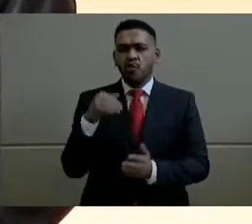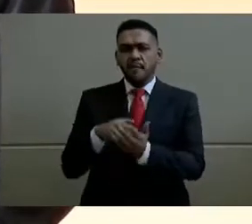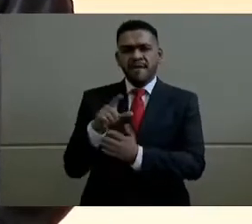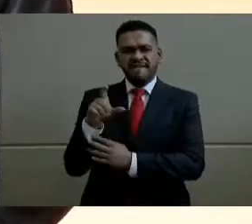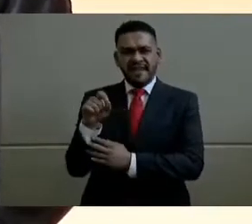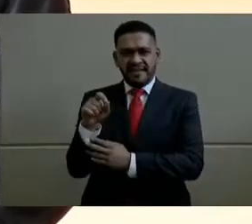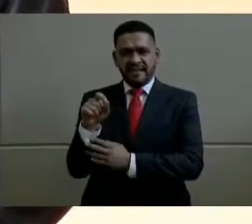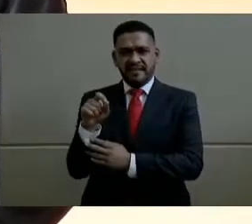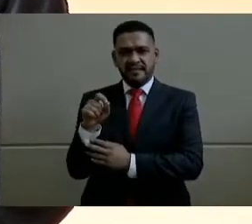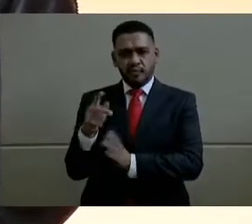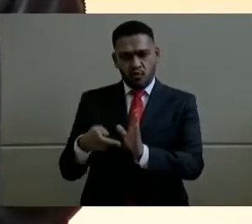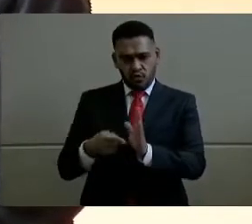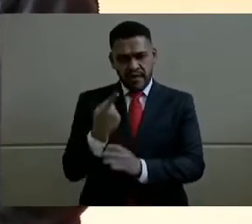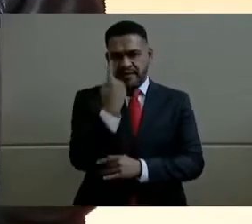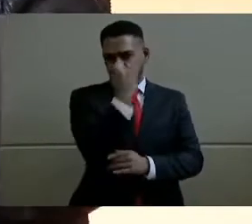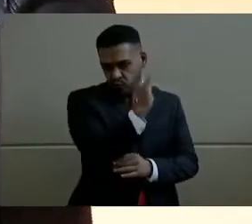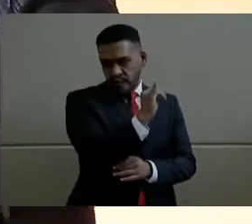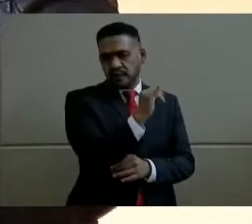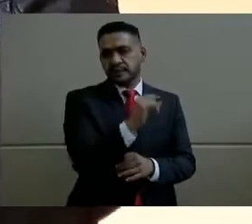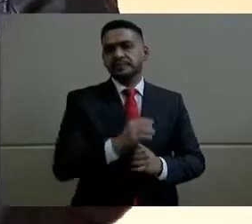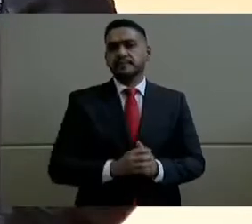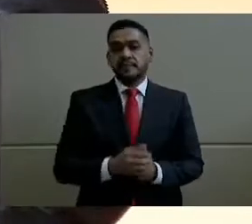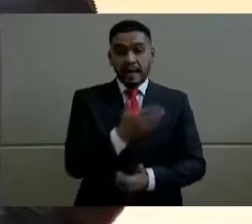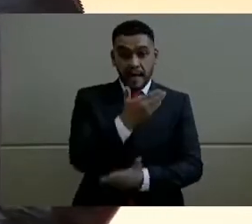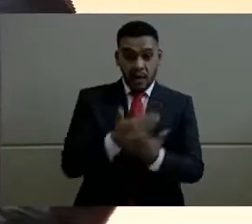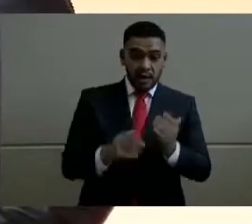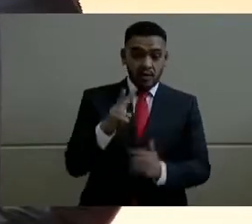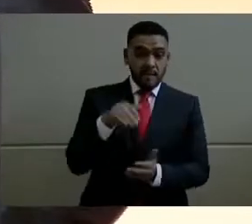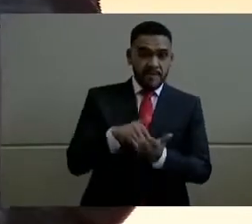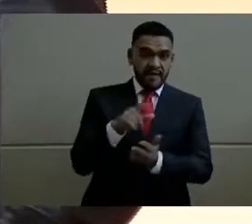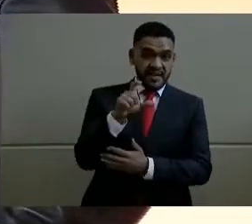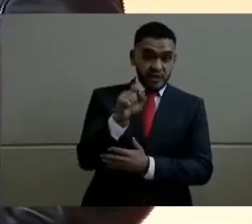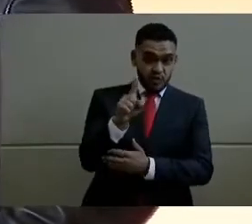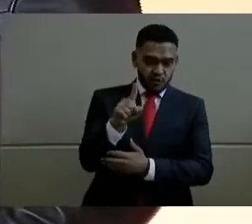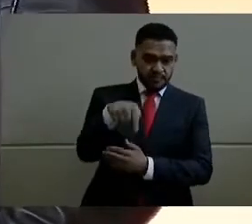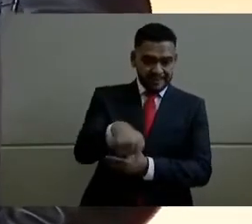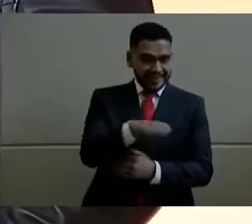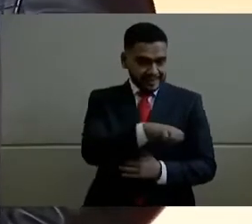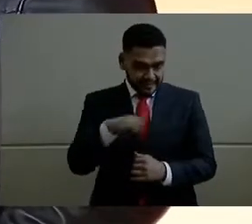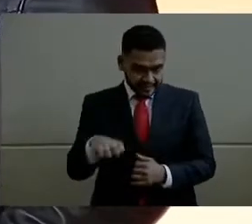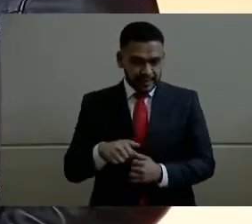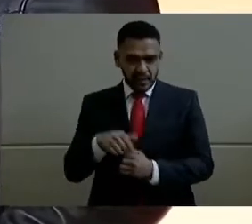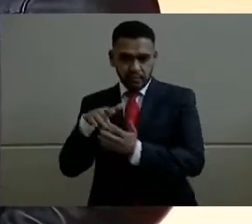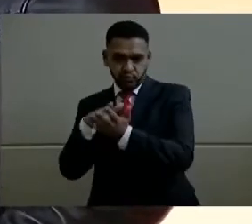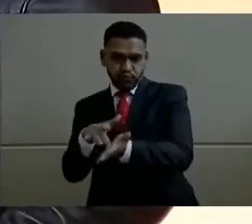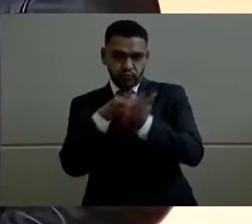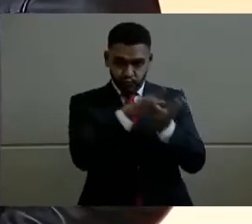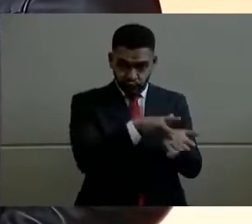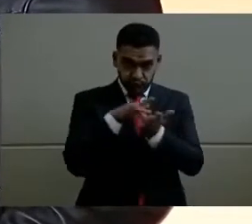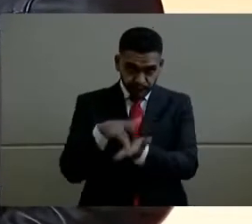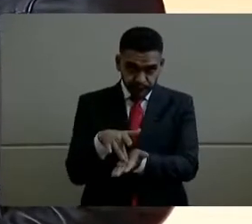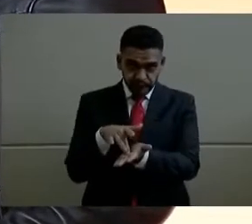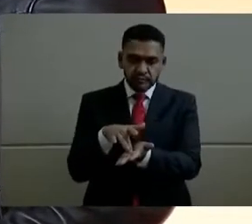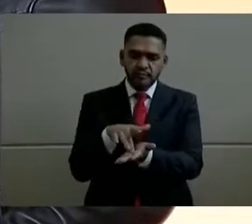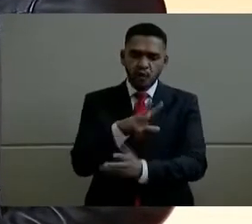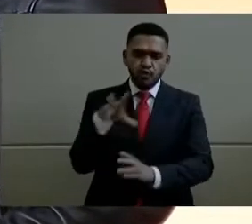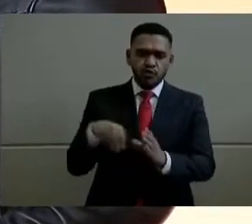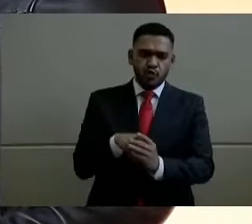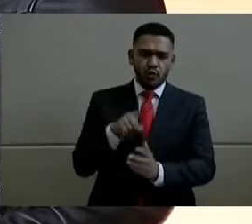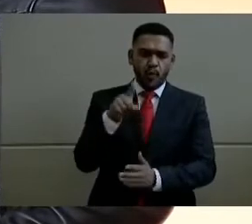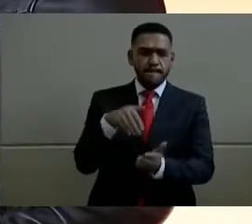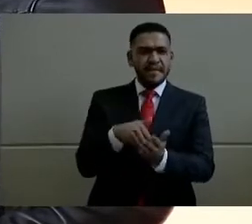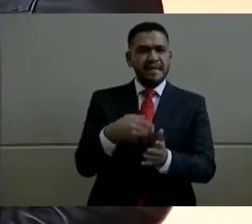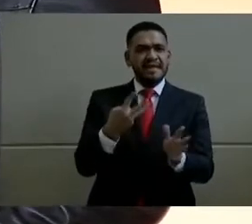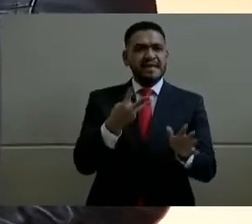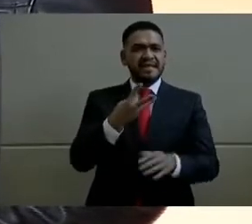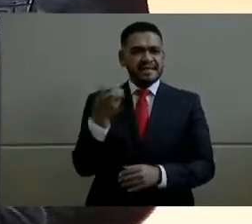también de nuevo con la ciudad de Tijuana y ahora en el 2021 con Ensenada, son aproximadamente 1.300 millones